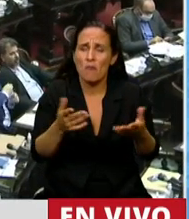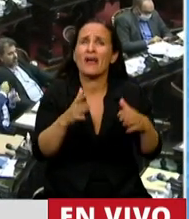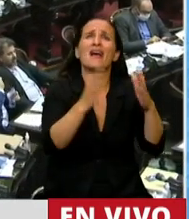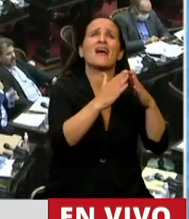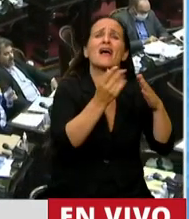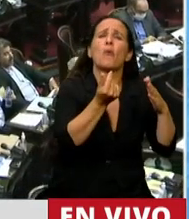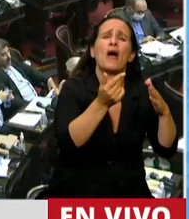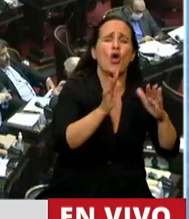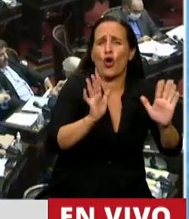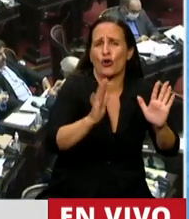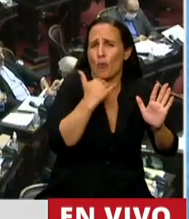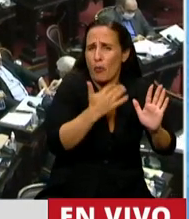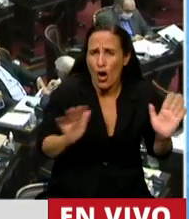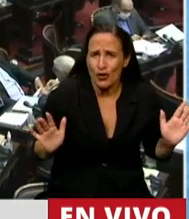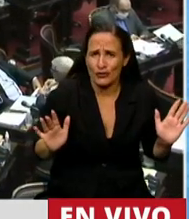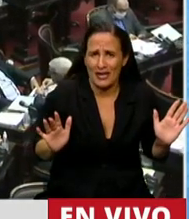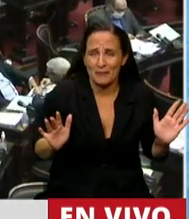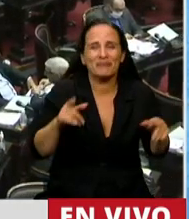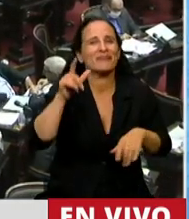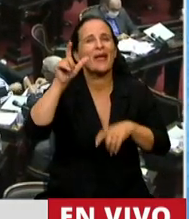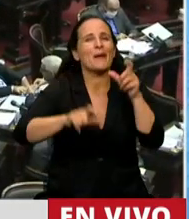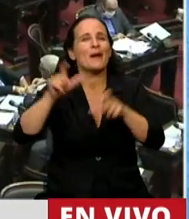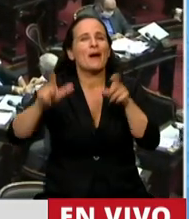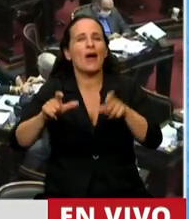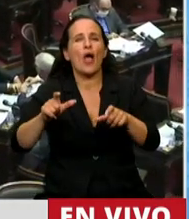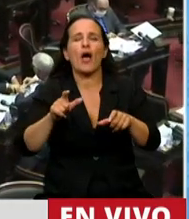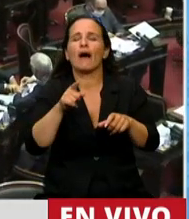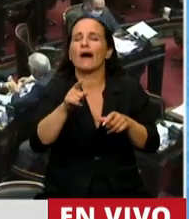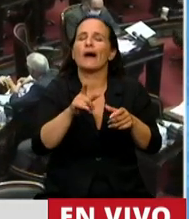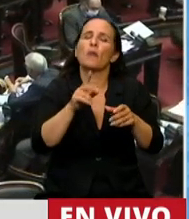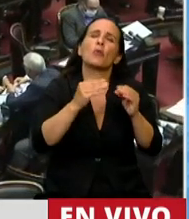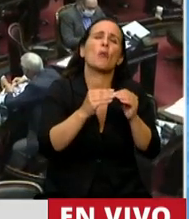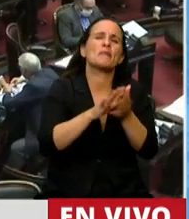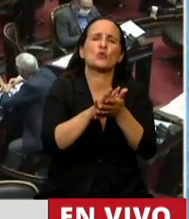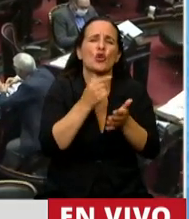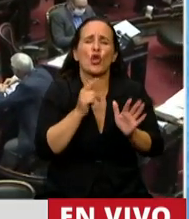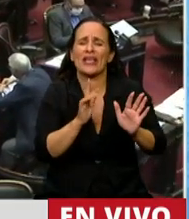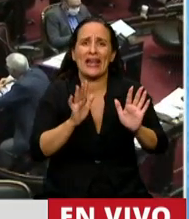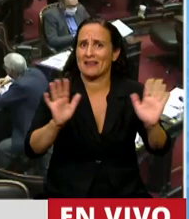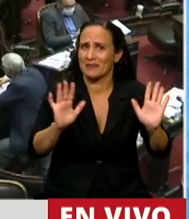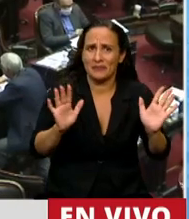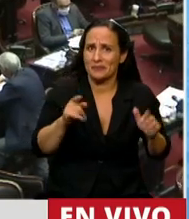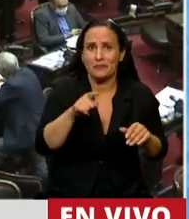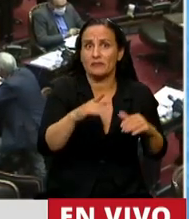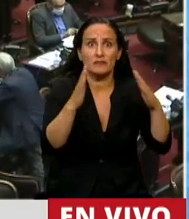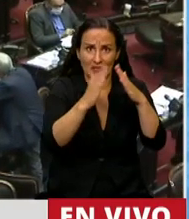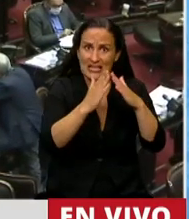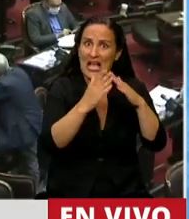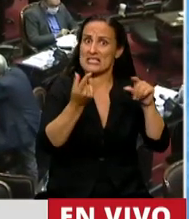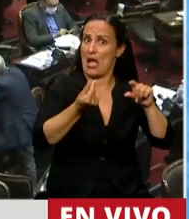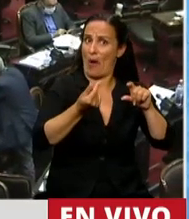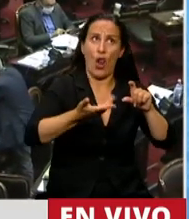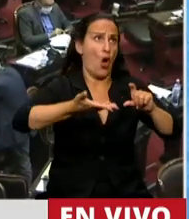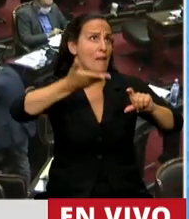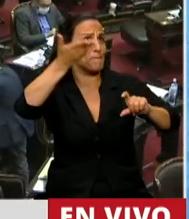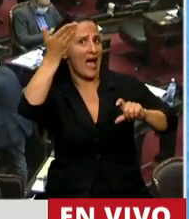la propiedad. Yo escuchaba los argumentos de aquellos que no quieren solucionar el problema, que la casa tiene un valor y aumentó su